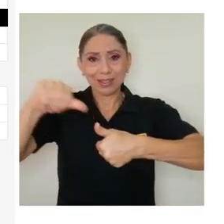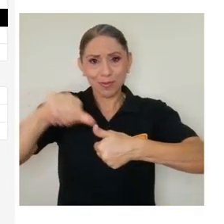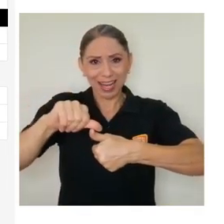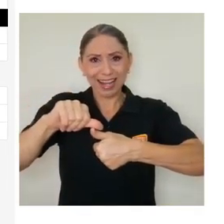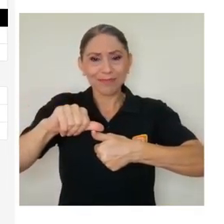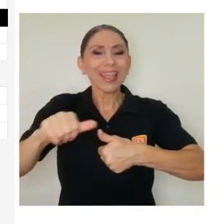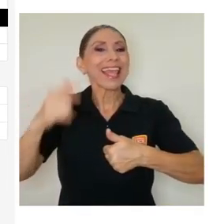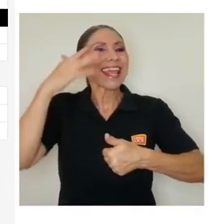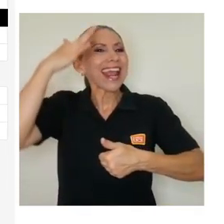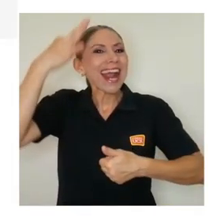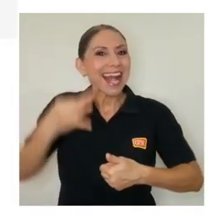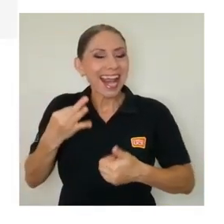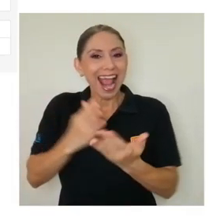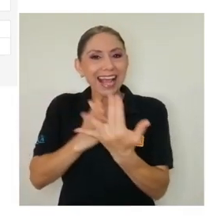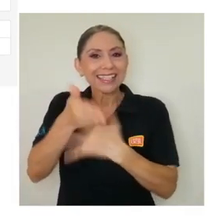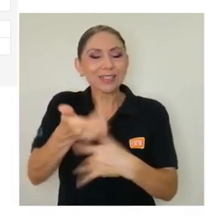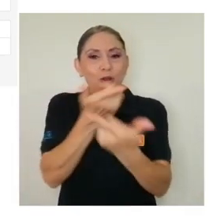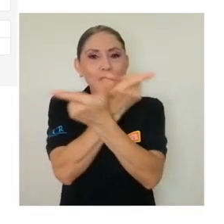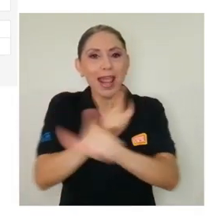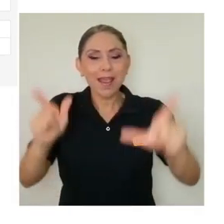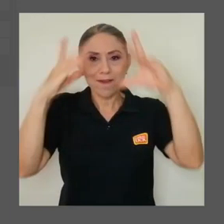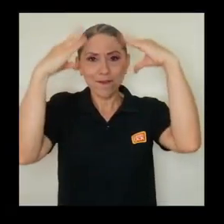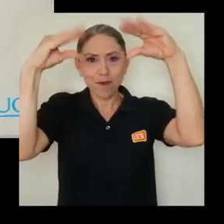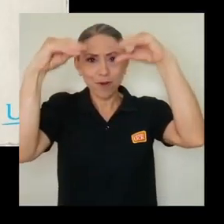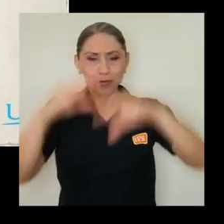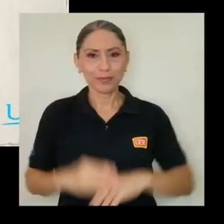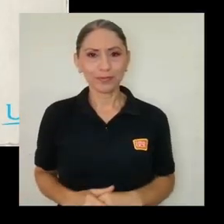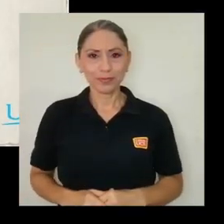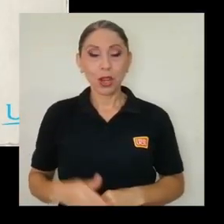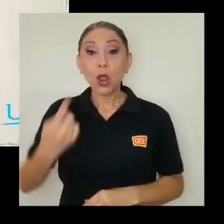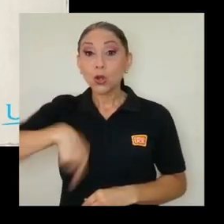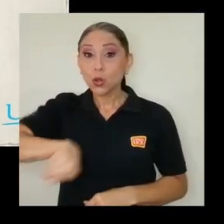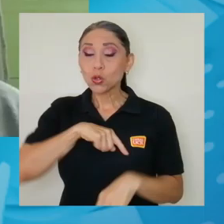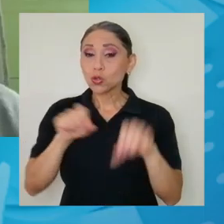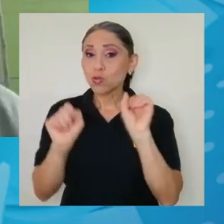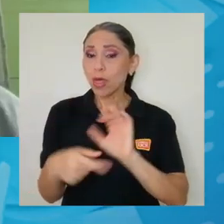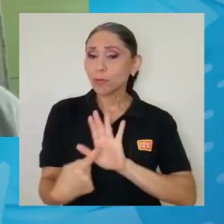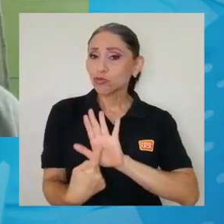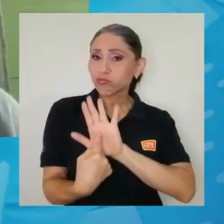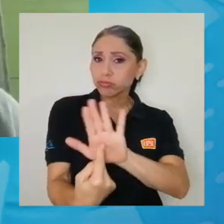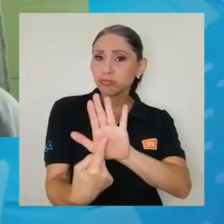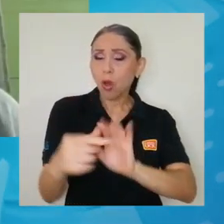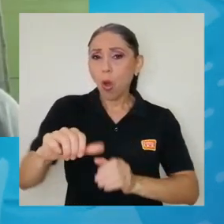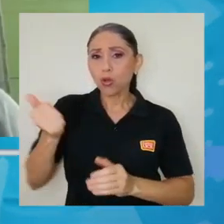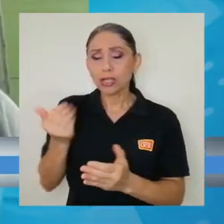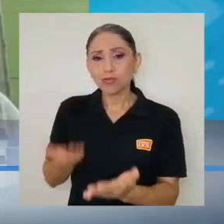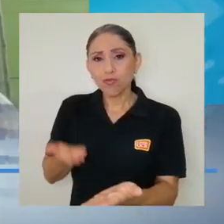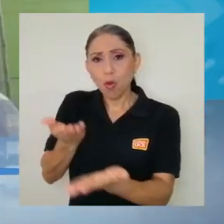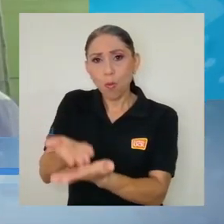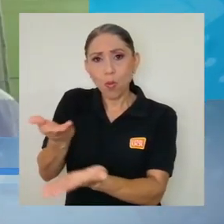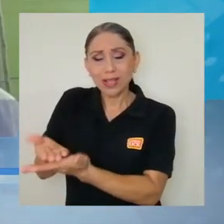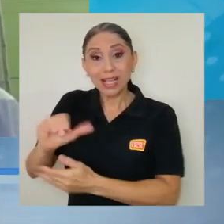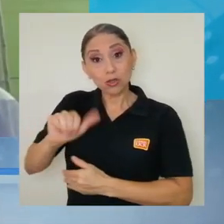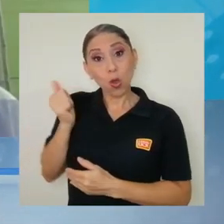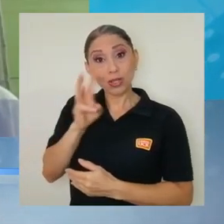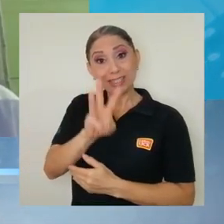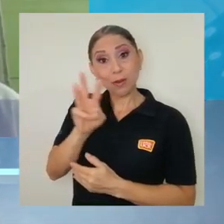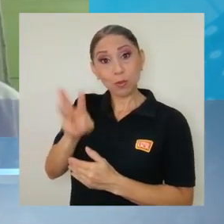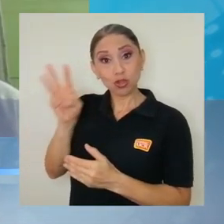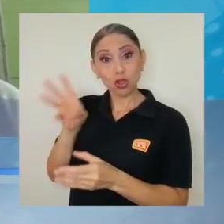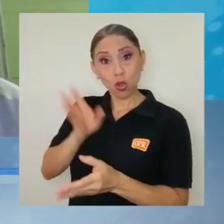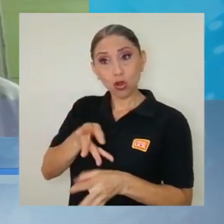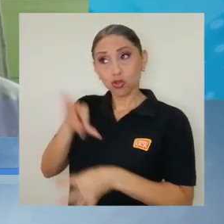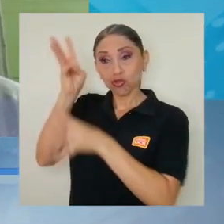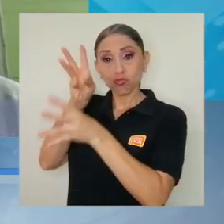documental, ahora también cuenta con colecciones de archivos sonoros, fotografía, moda, artes gráficas, arte moderno, entre